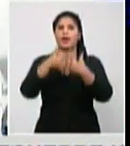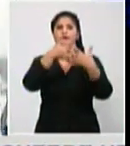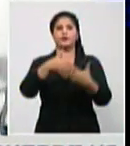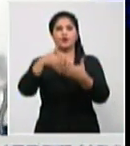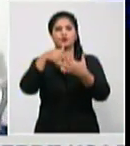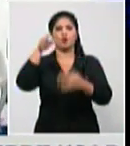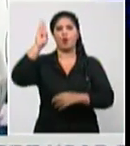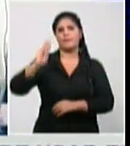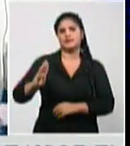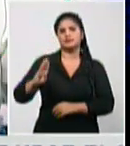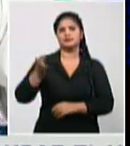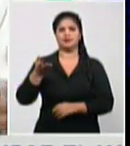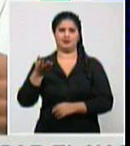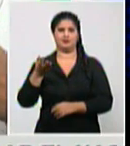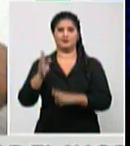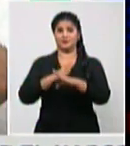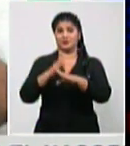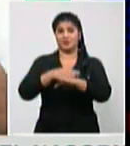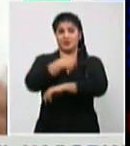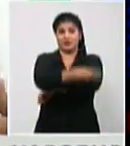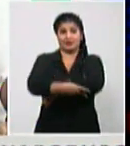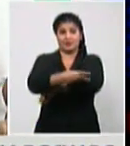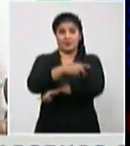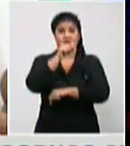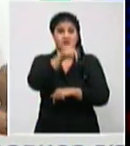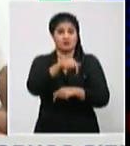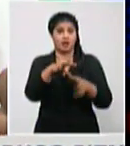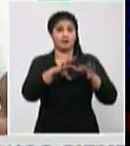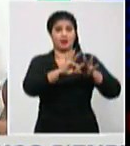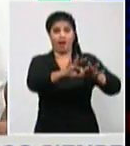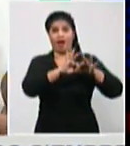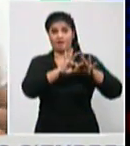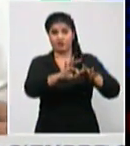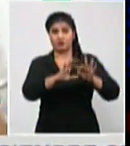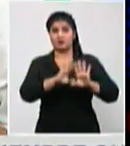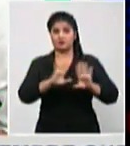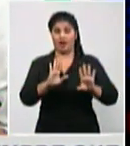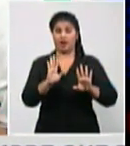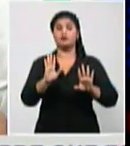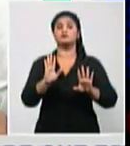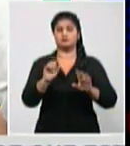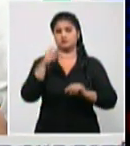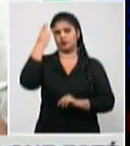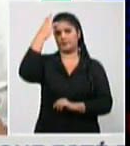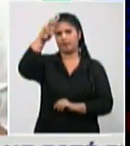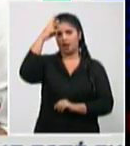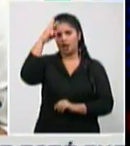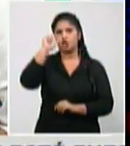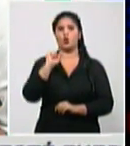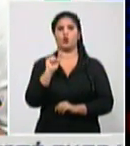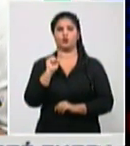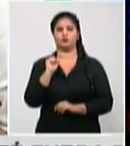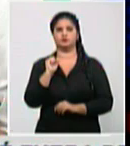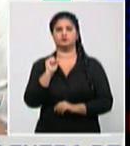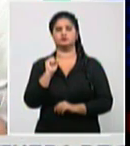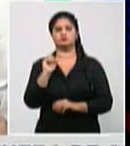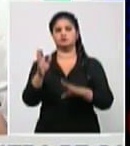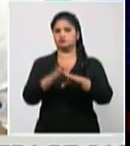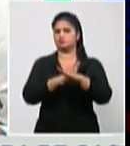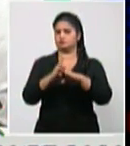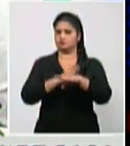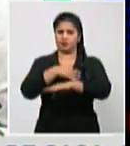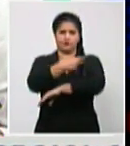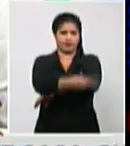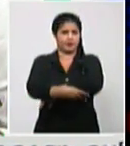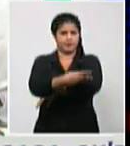situación epidemiológica de estos países eso se ha divulgado Estados Unidos México Bahamas son un grupo